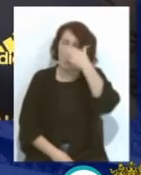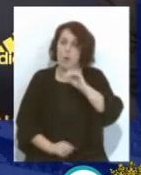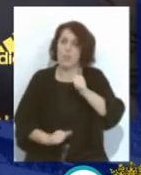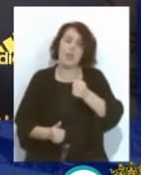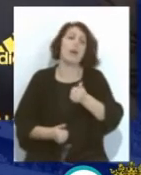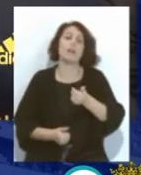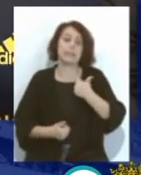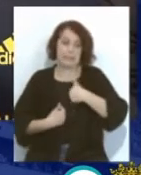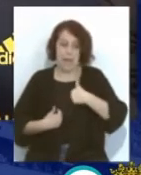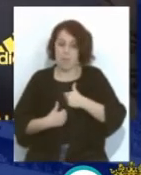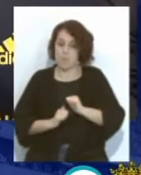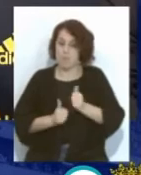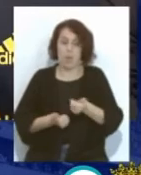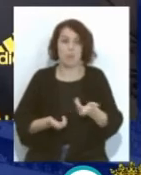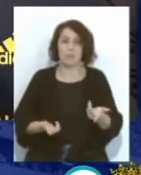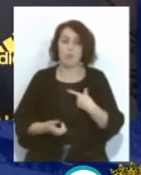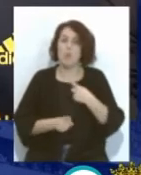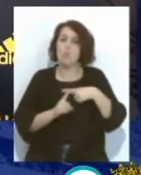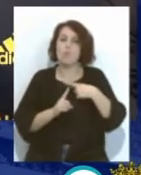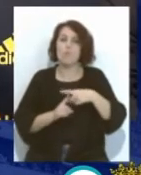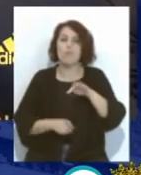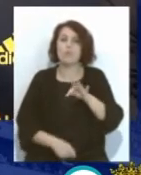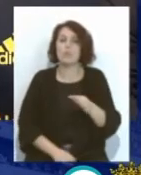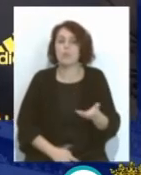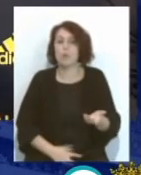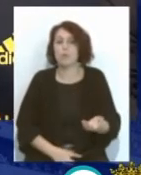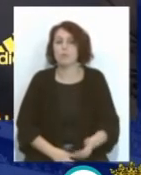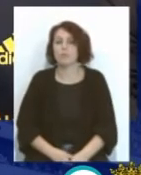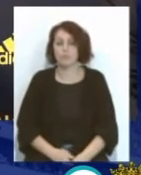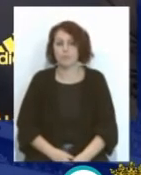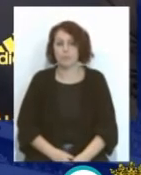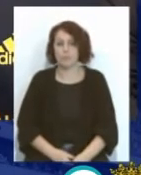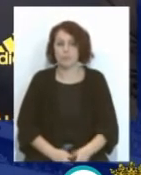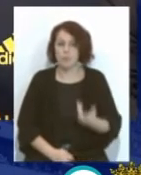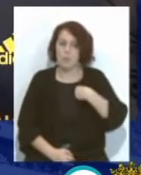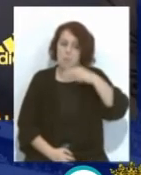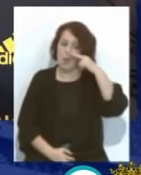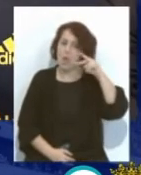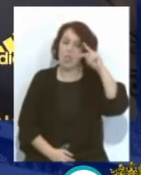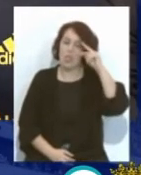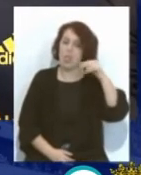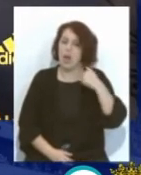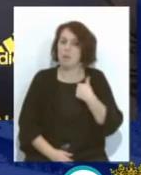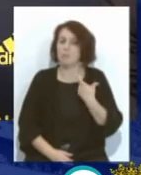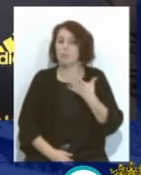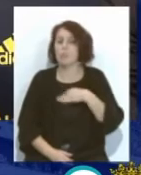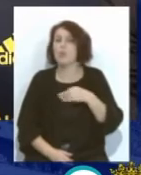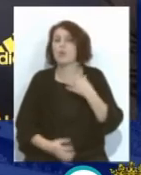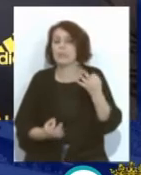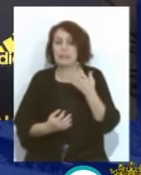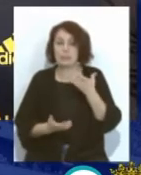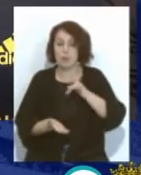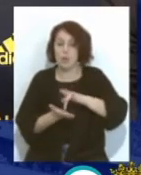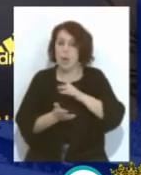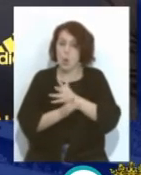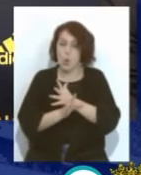aportar Desde ya Una de las cosas buenas Que tengo Y creo que He ido también Aprendiendo Con la Experiencia Es al que Cuando no estás jugando Porque el